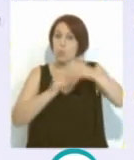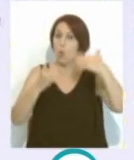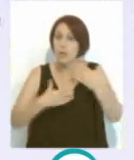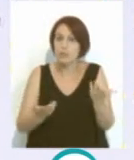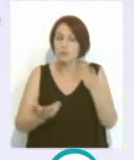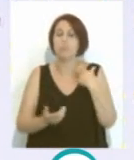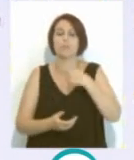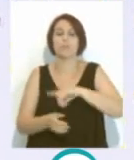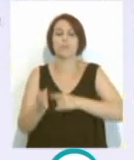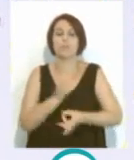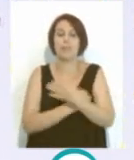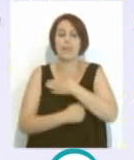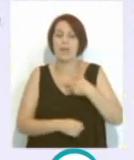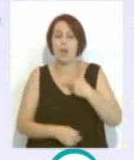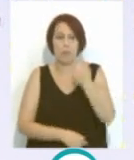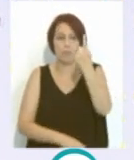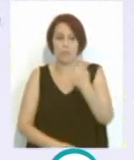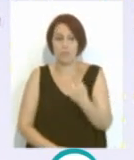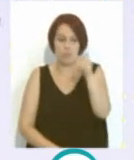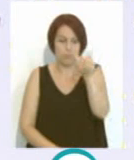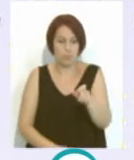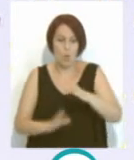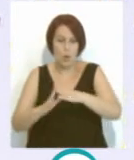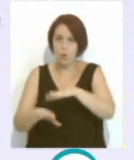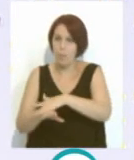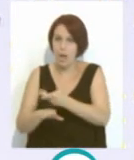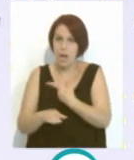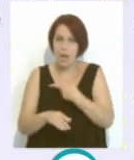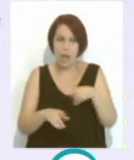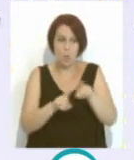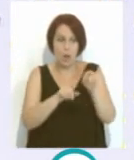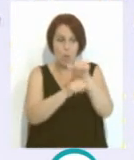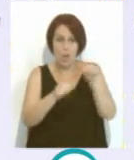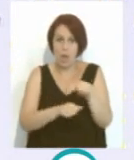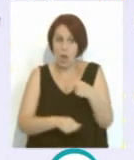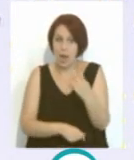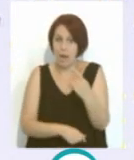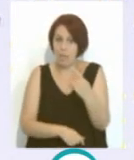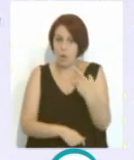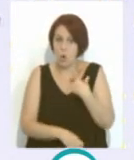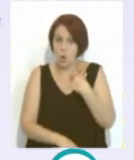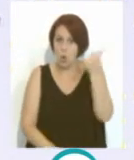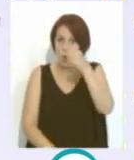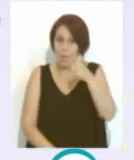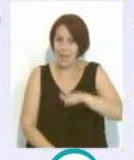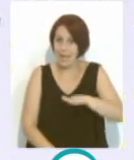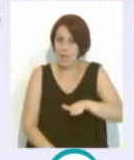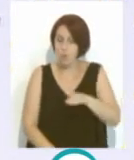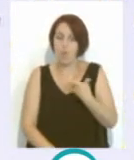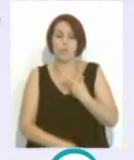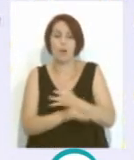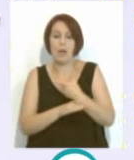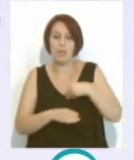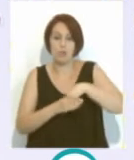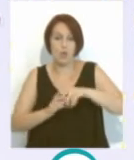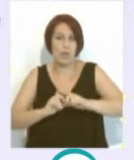queríamos buscar a alguien del puerto para que la representara. Y en ese momento mi hermano pequeño jugaba en el portudense y coincidió con el hijo de